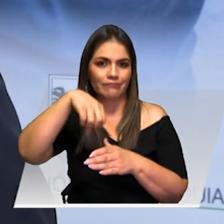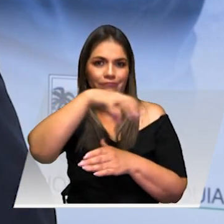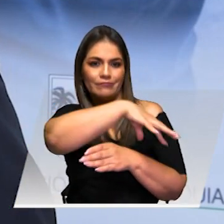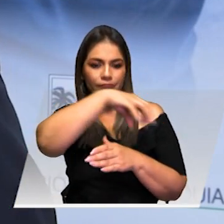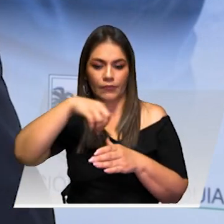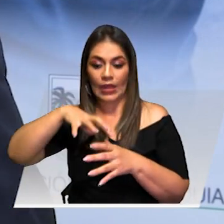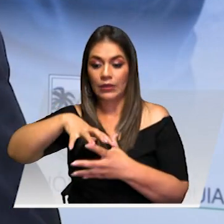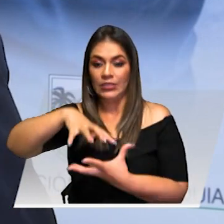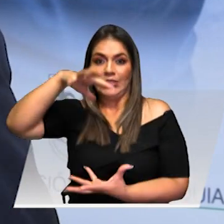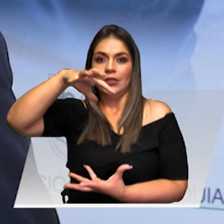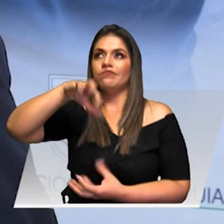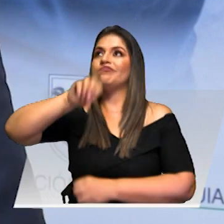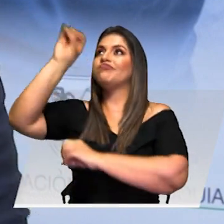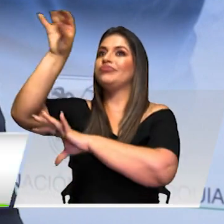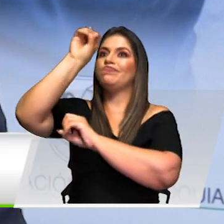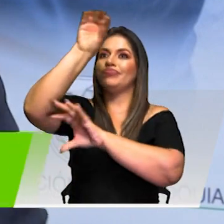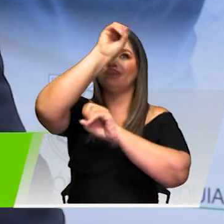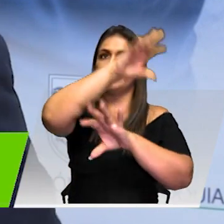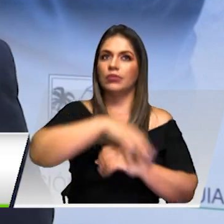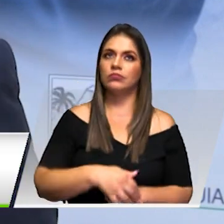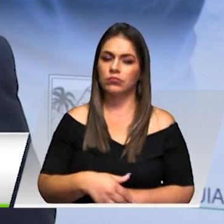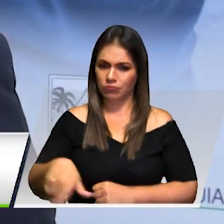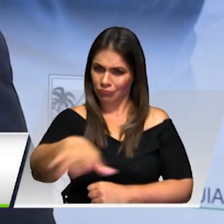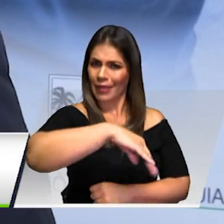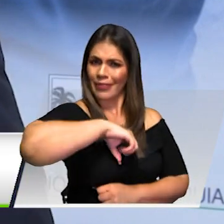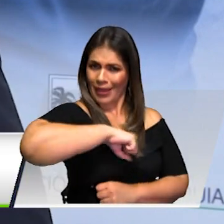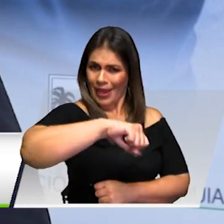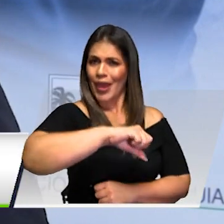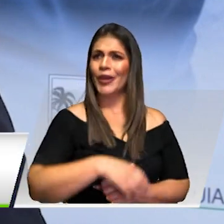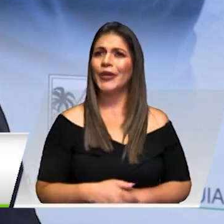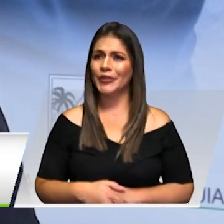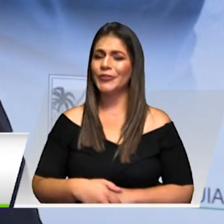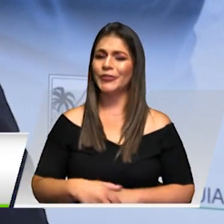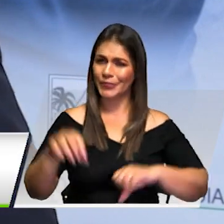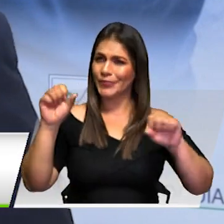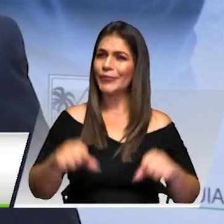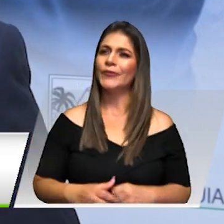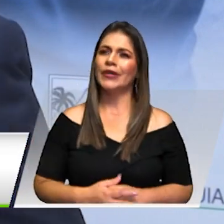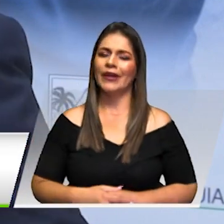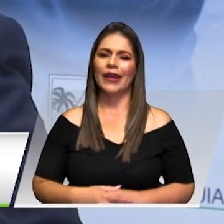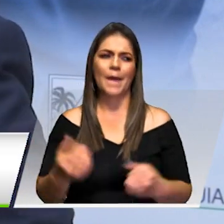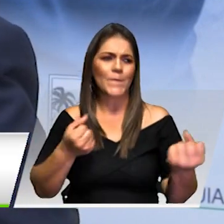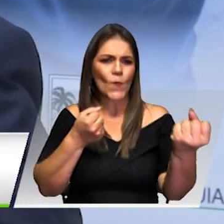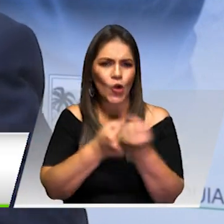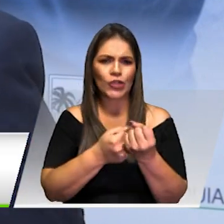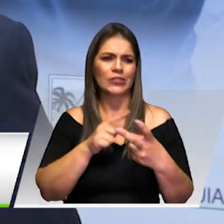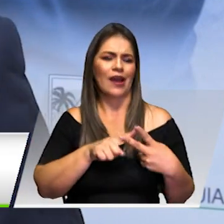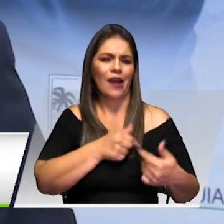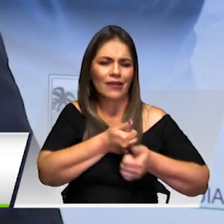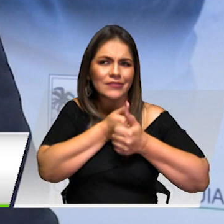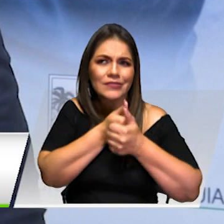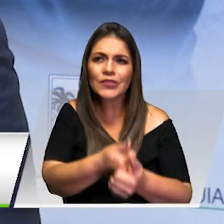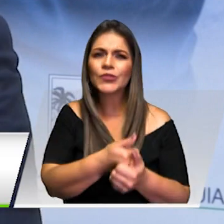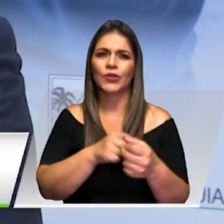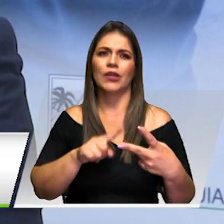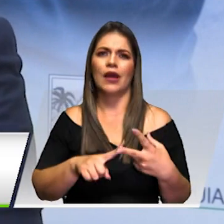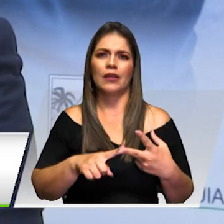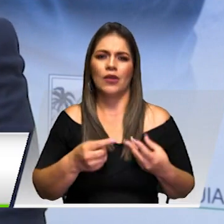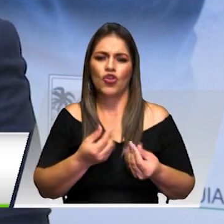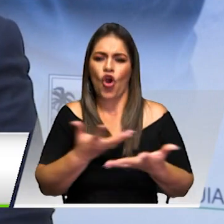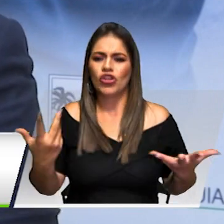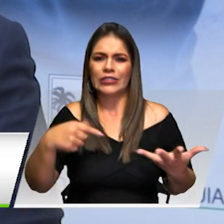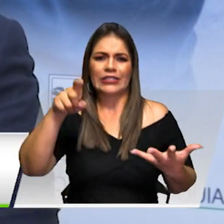convencidos de que el pequeño productor también tiene derecho a exportar. Por eso lo vamos a acompañar, lo vamos a asesorar, lo vamos a dotar de